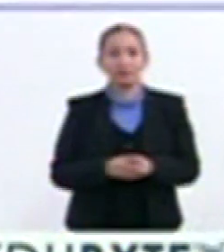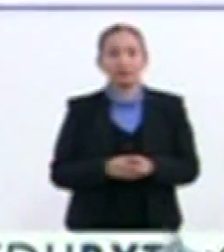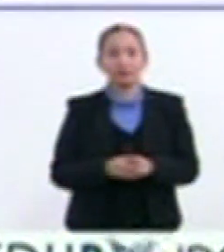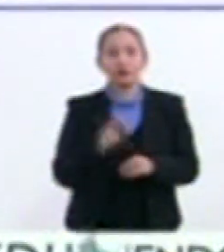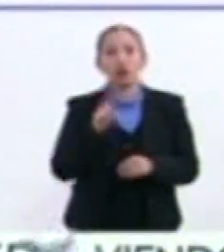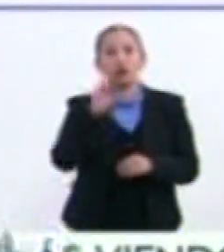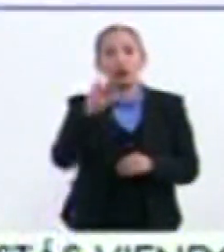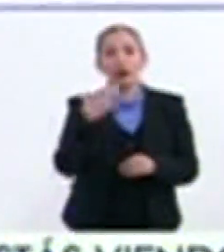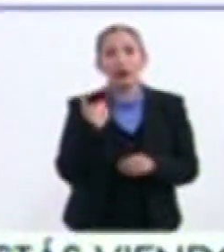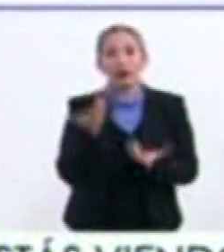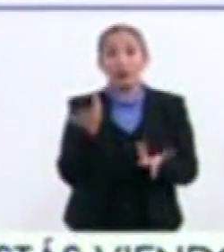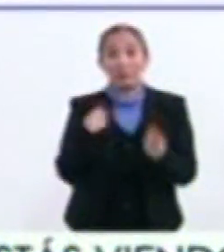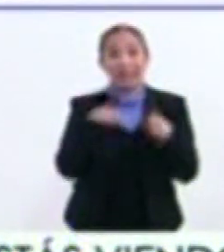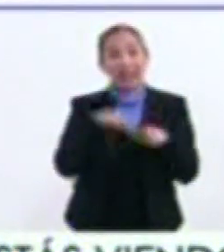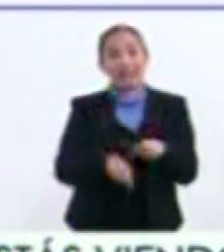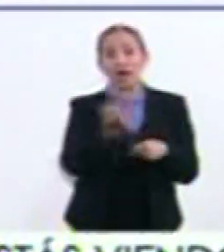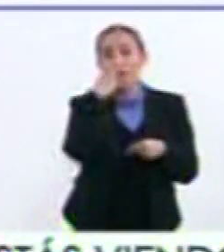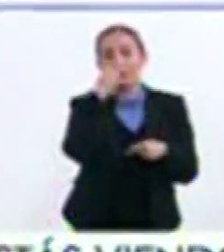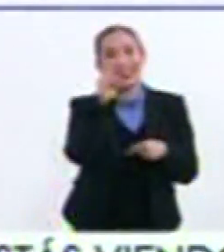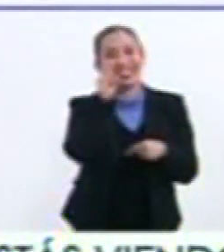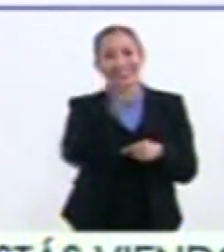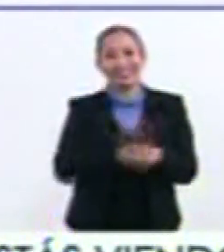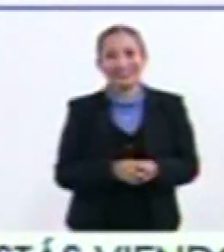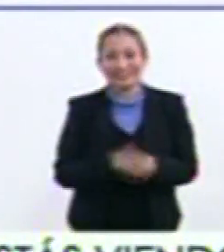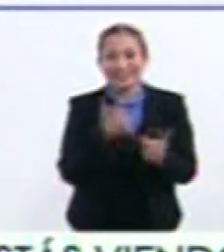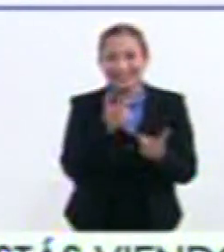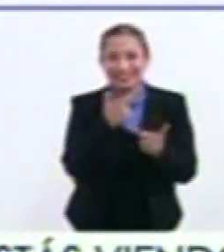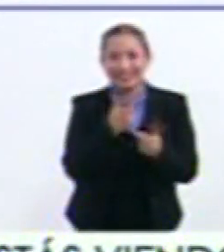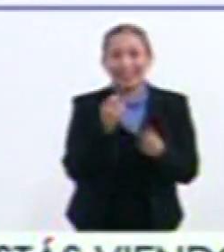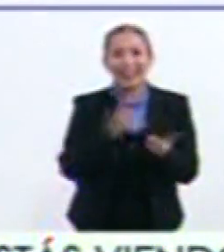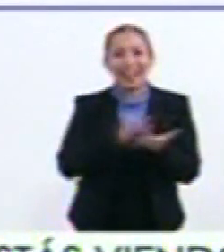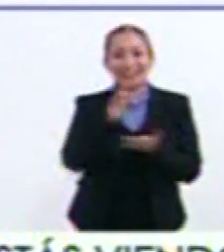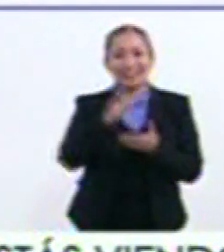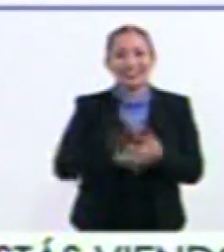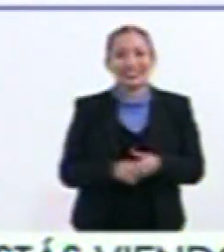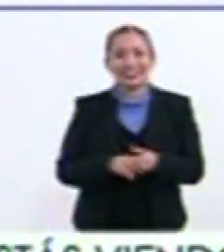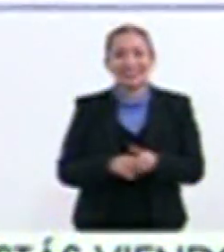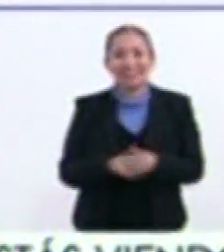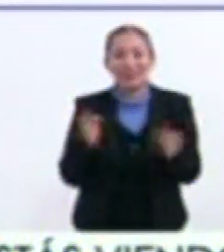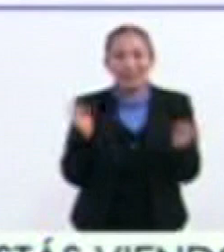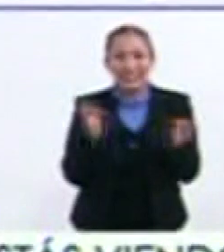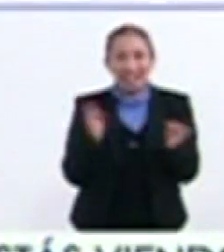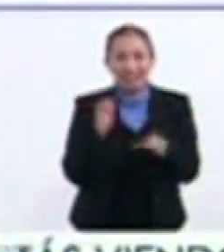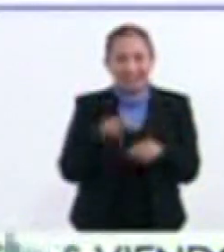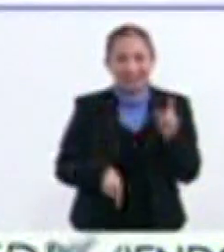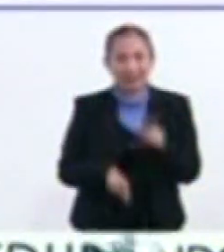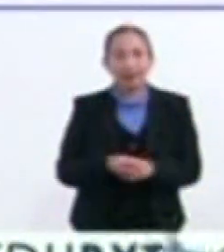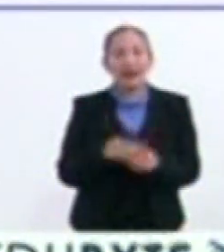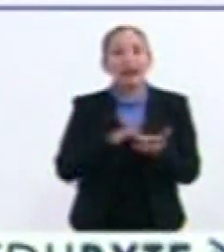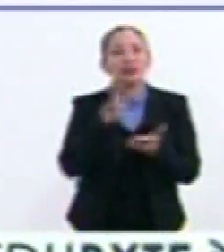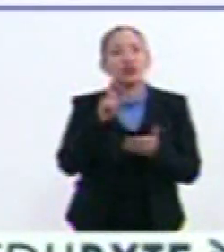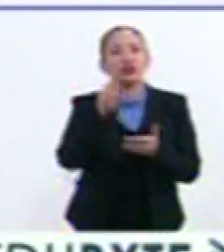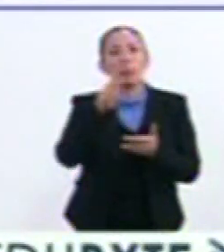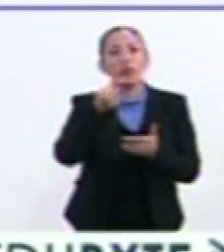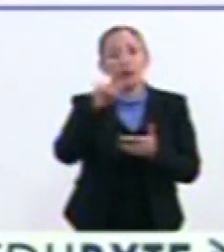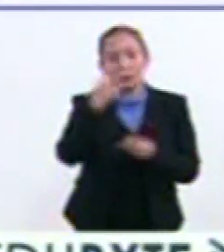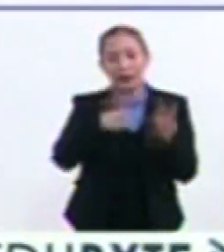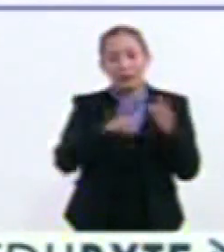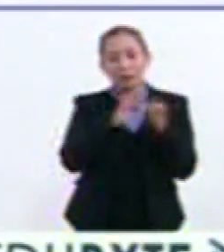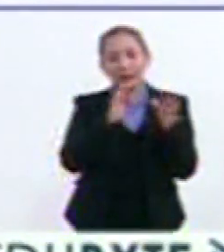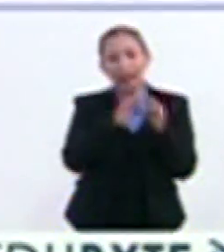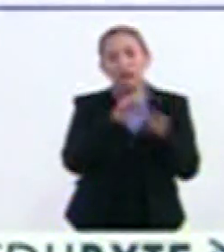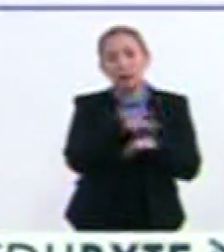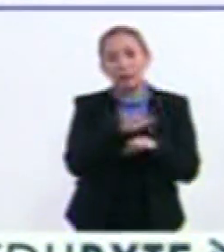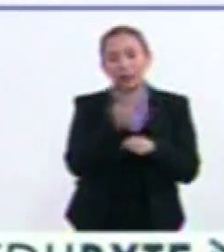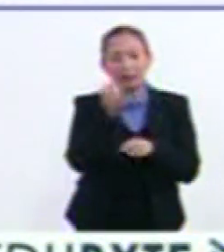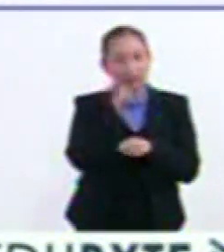Doctor Si hubiera venido acá A Coyoacán A verlo Muchas gracias Se hubiera quitado el frío Sí Gracias doctor Montero Por haber venido A platicar